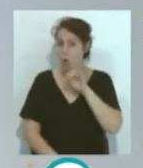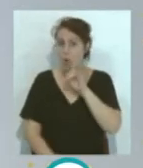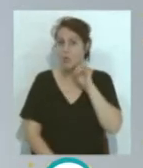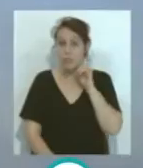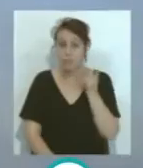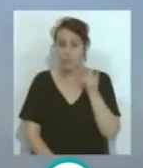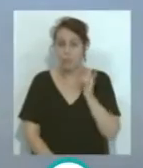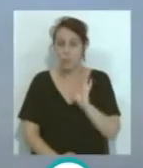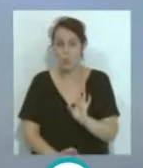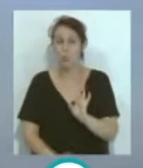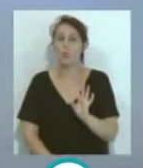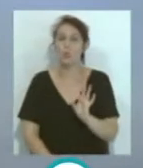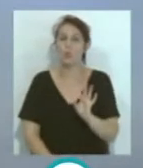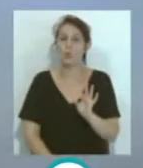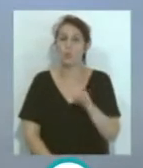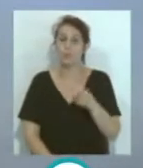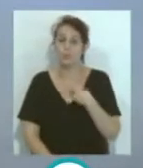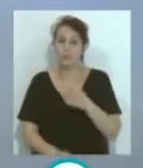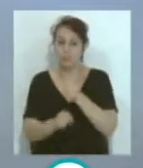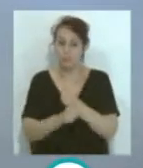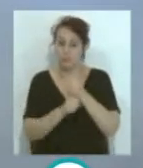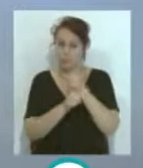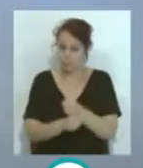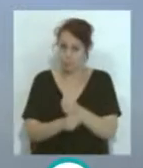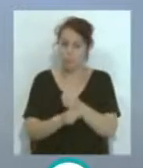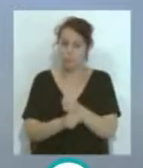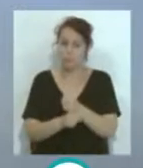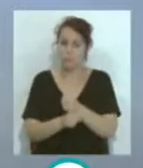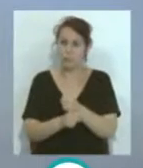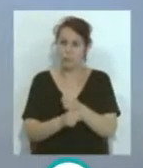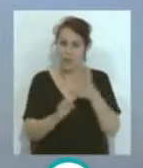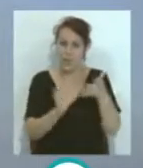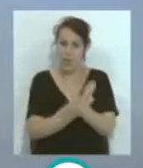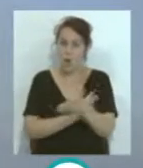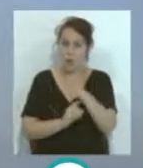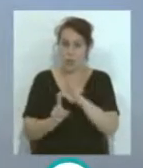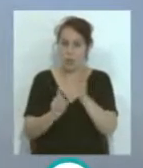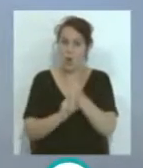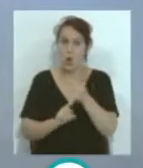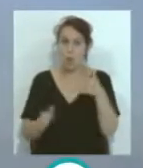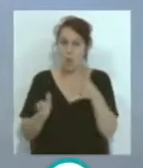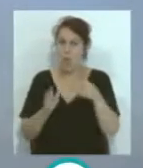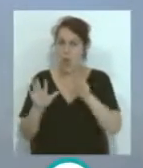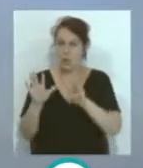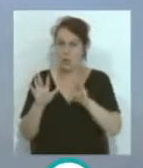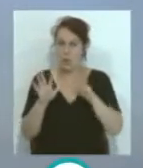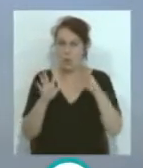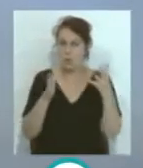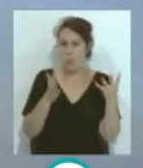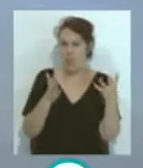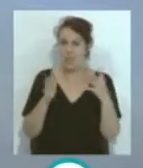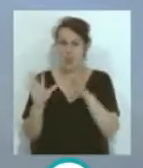...que consiguió la permanencia de la temporada... ...fue la 89-90 o 99 contra el